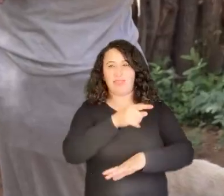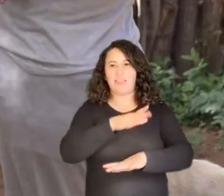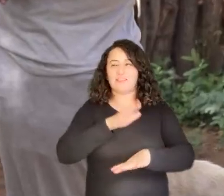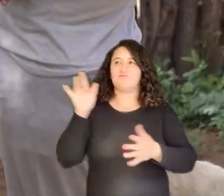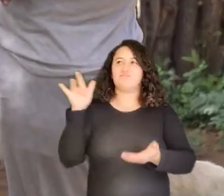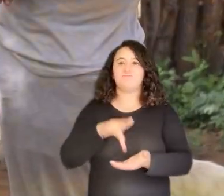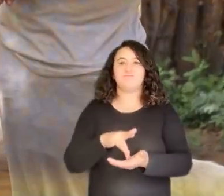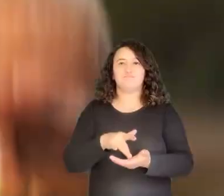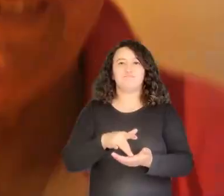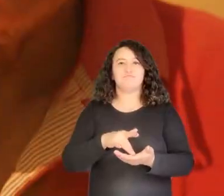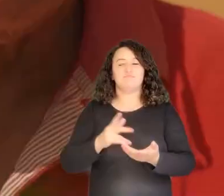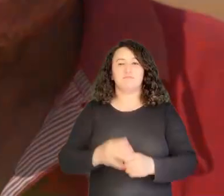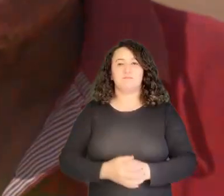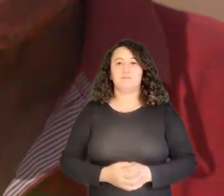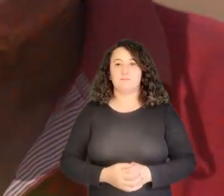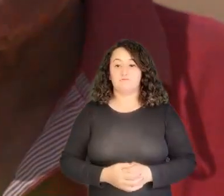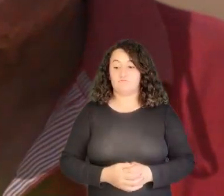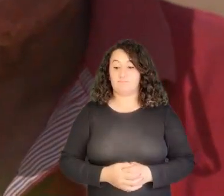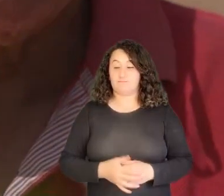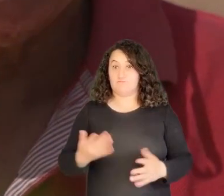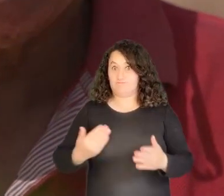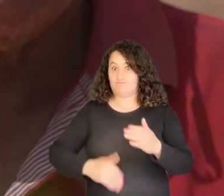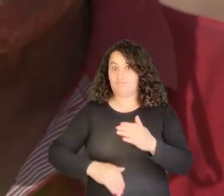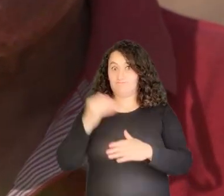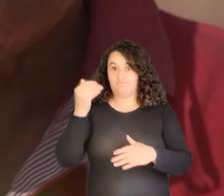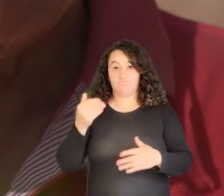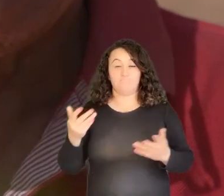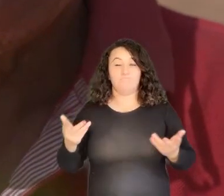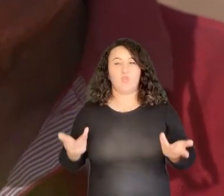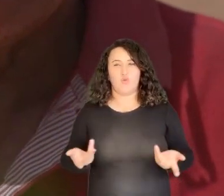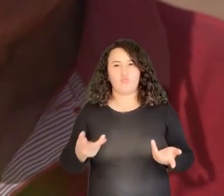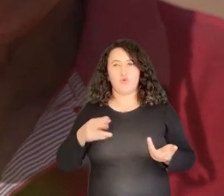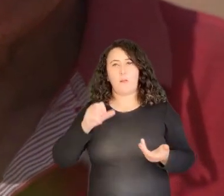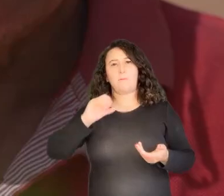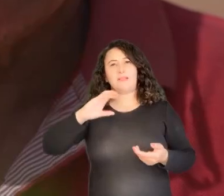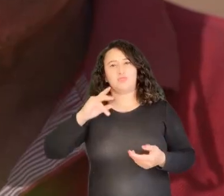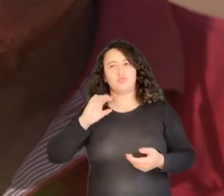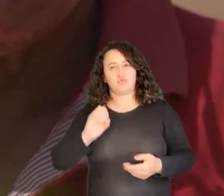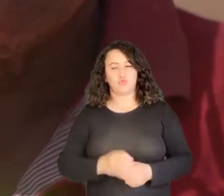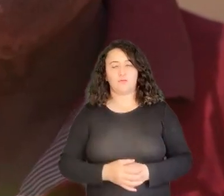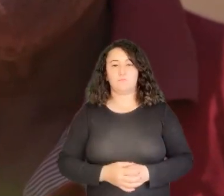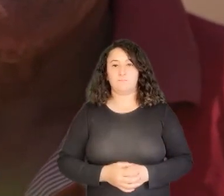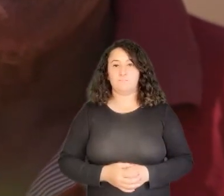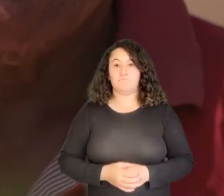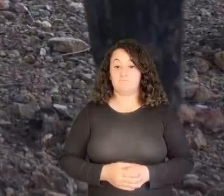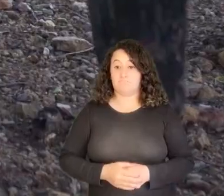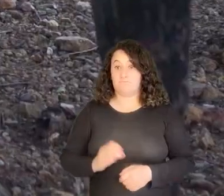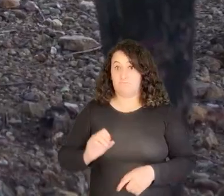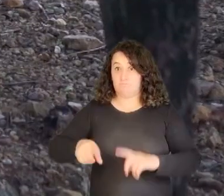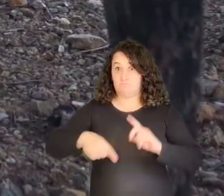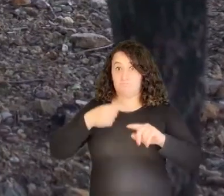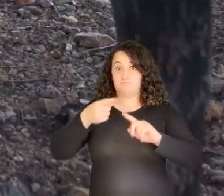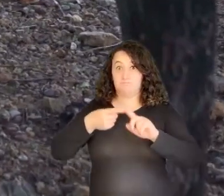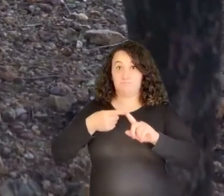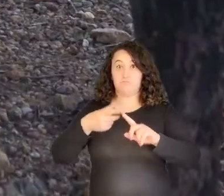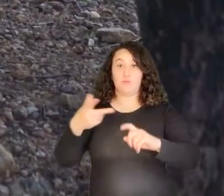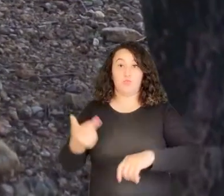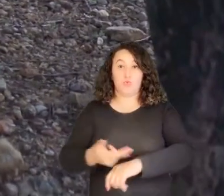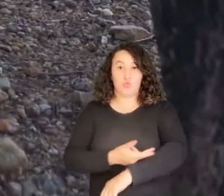llamado Atachón, este es el primer arranque de aquí para el fondo. Tenemos esos